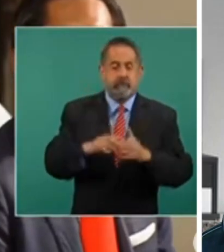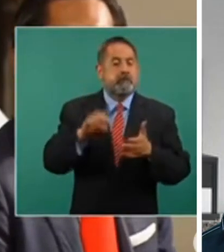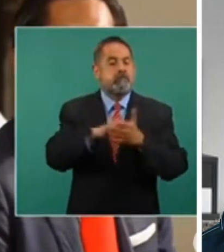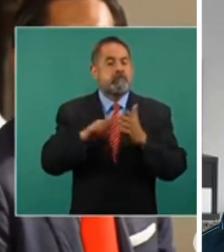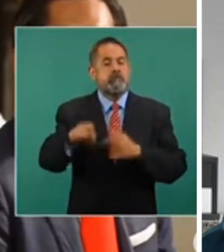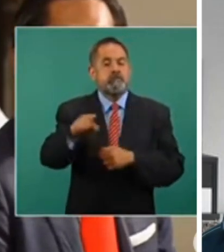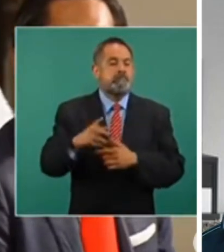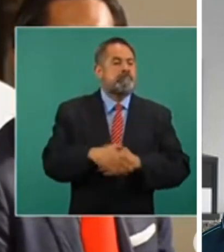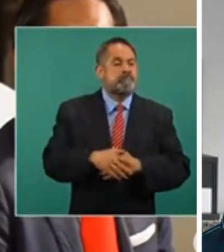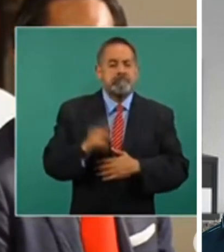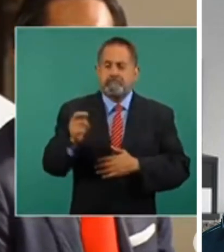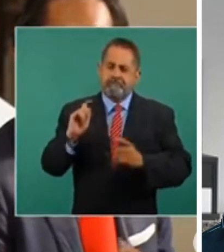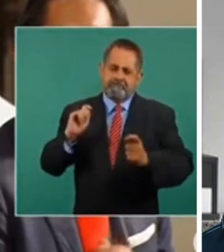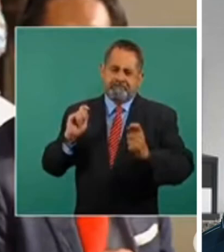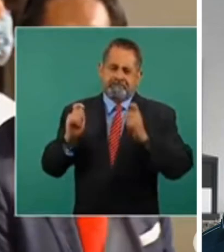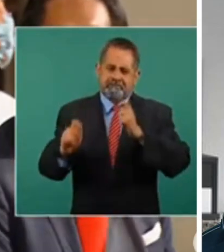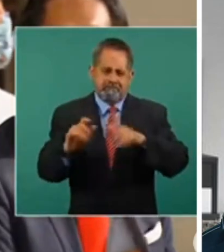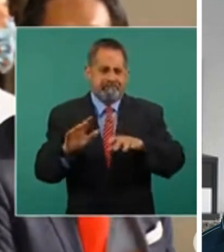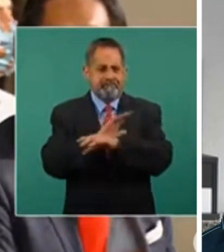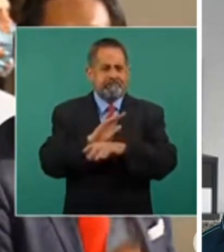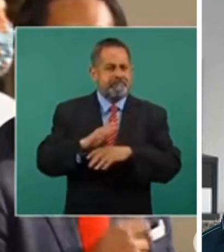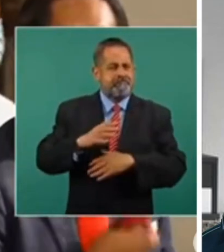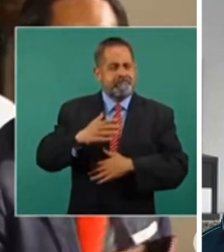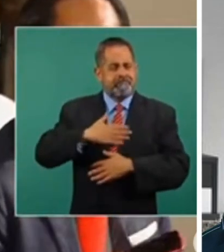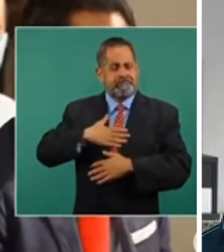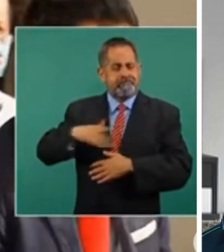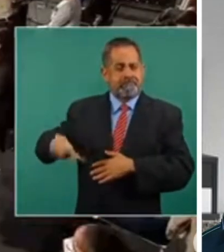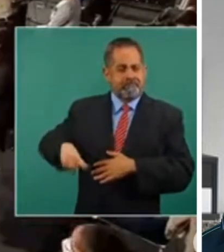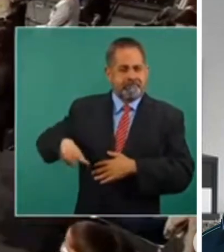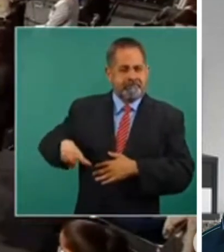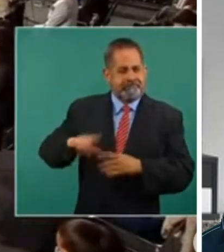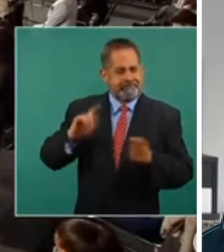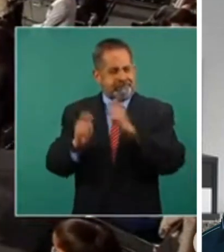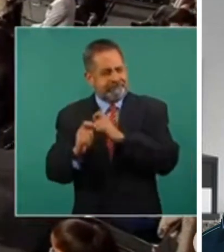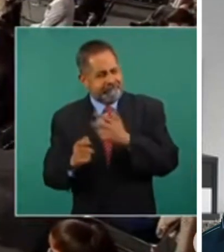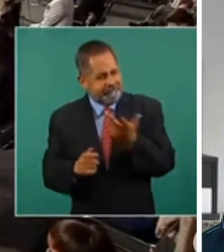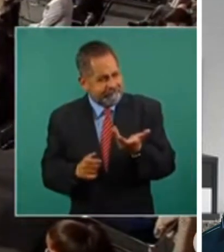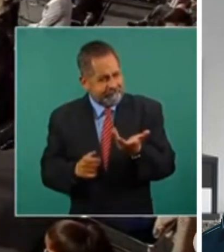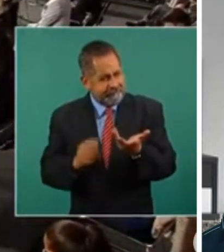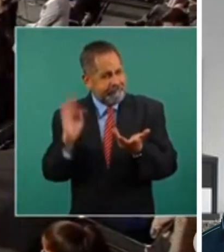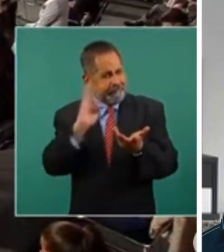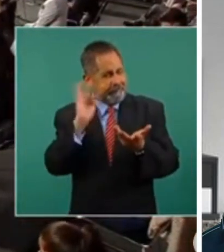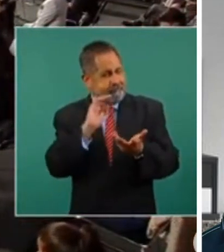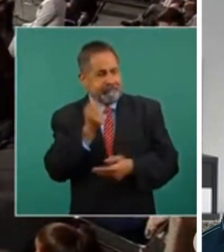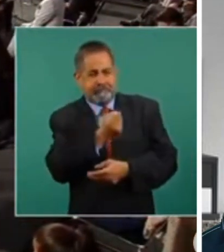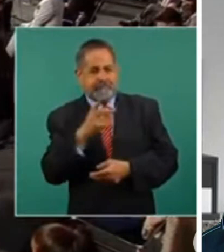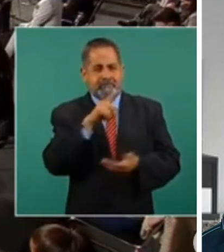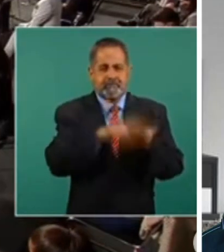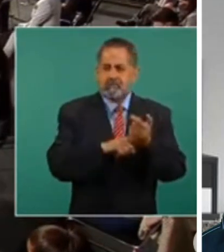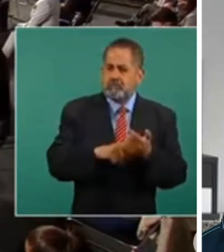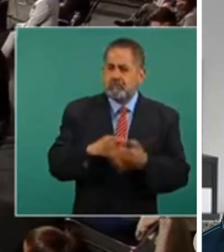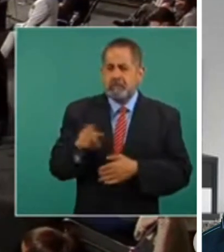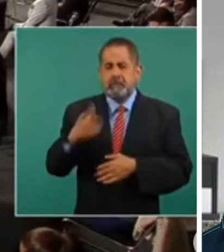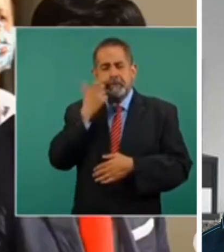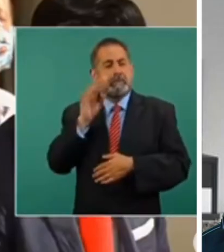por ejemplo, de la transformación que hace, que encabeza su gobierno, no podría ser interpretado justo para que voten